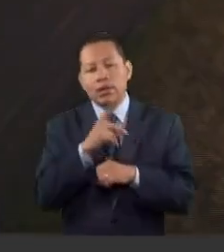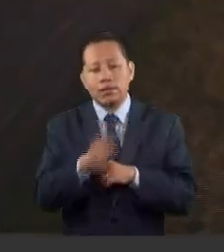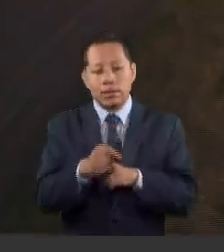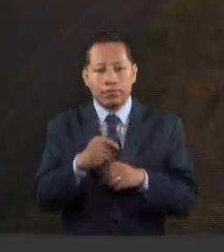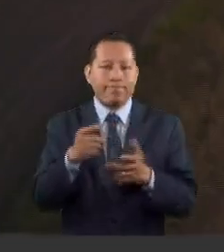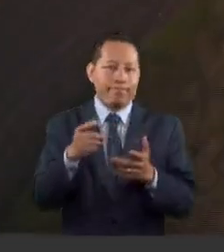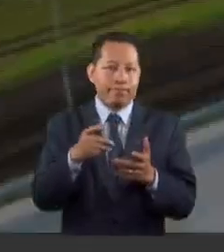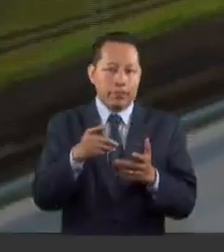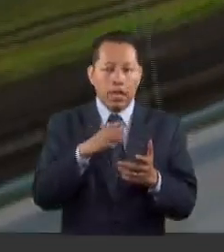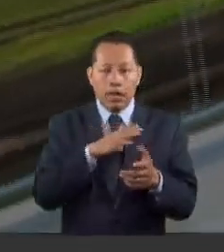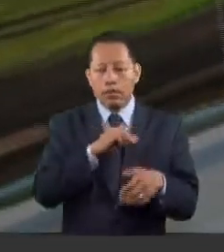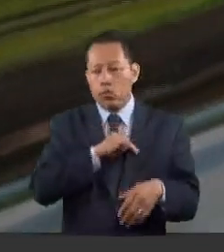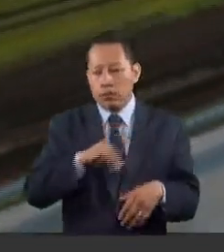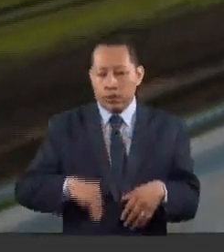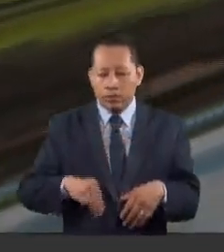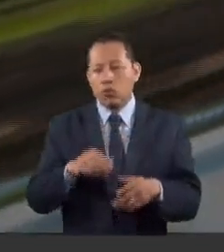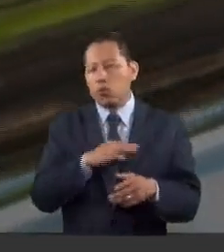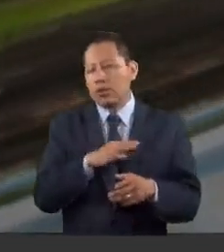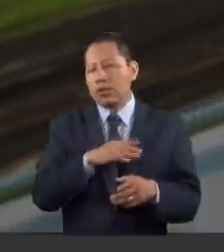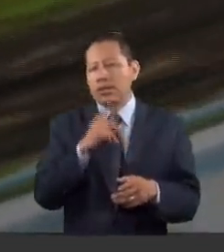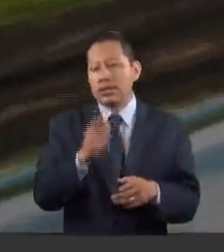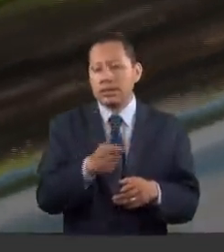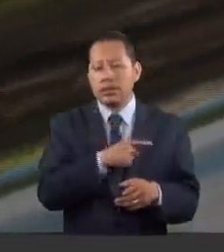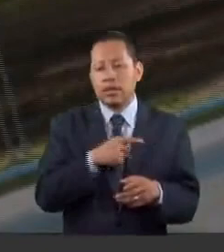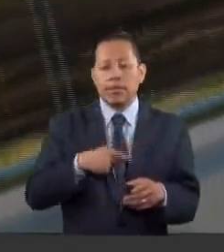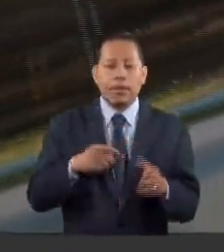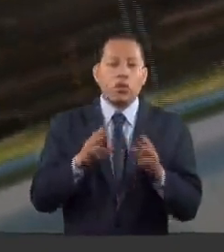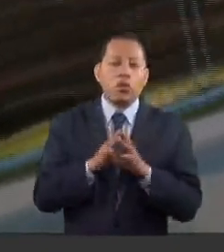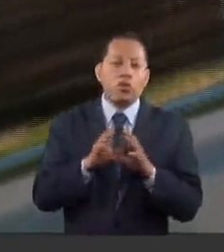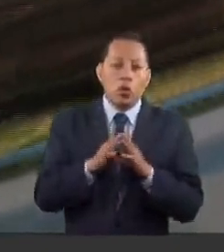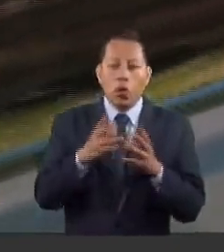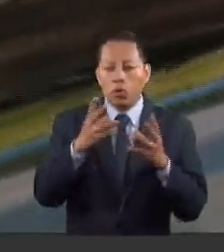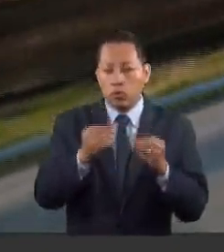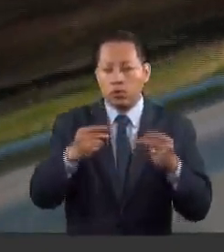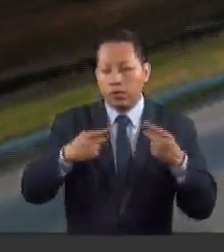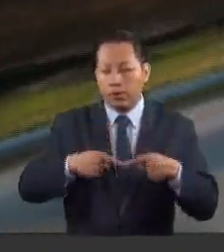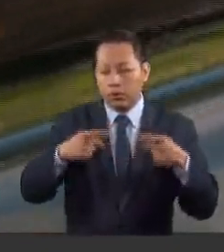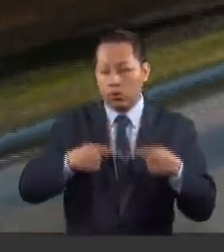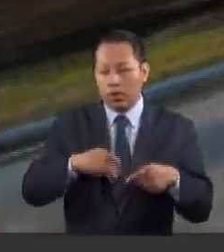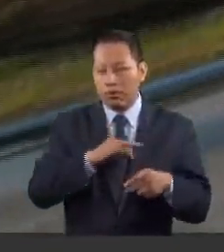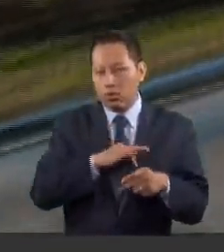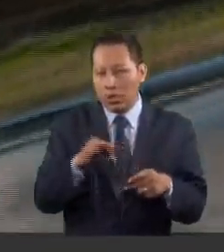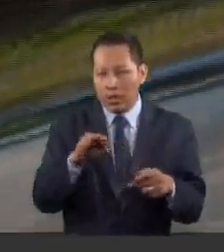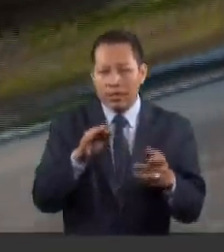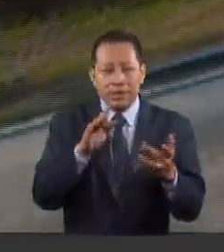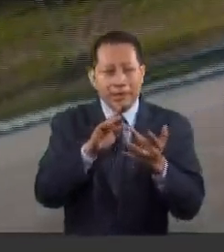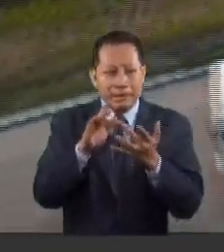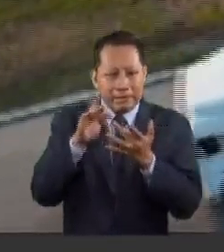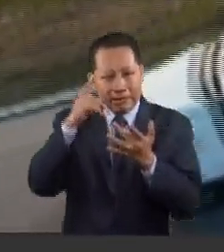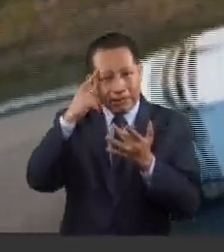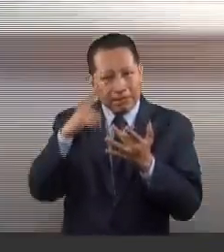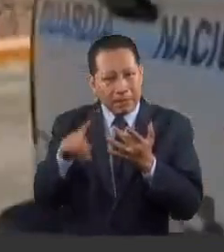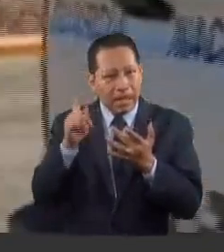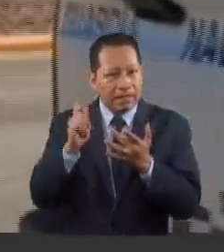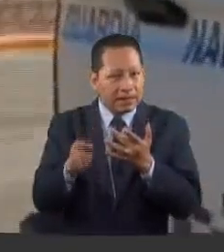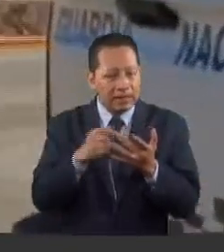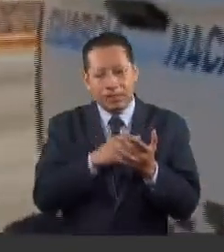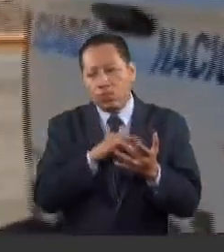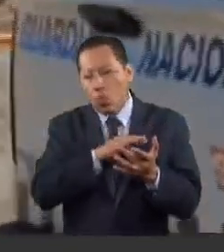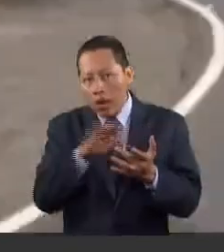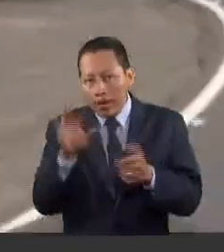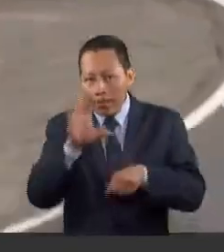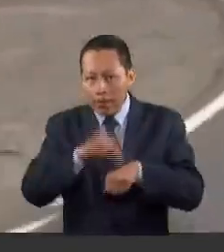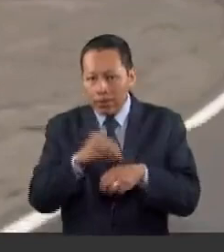municipios y ellos tienen que ver con mucha gente para poder circular. Este